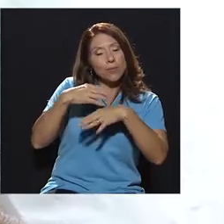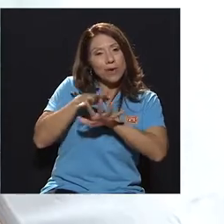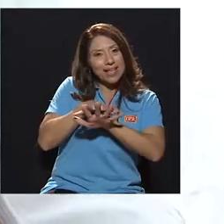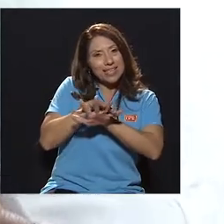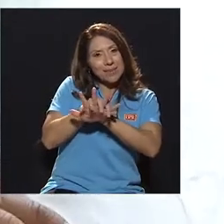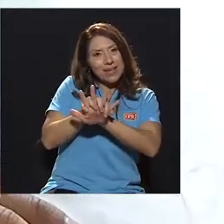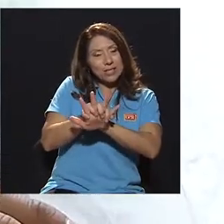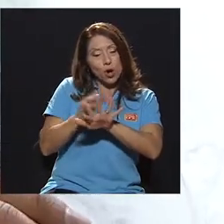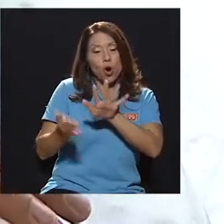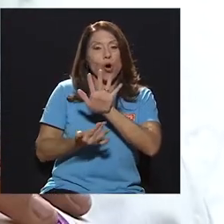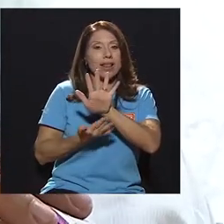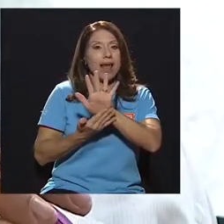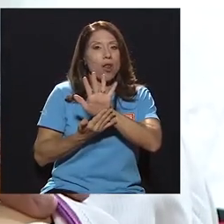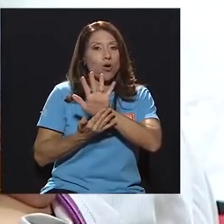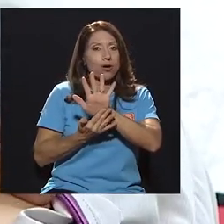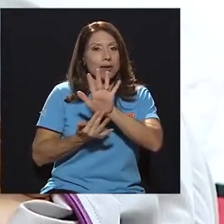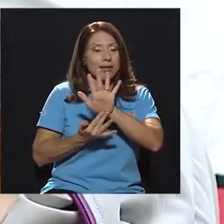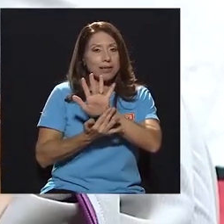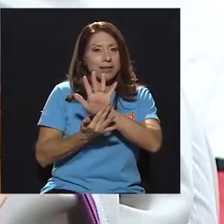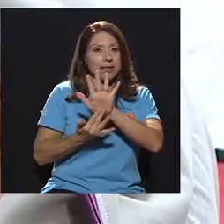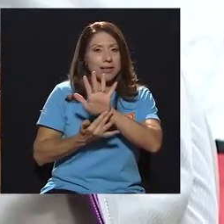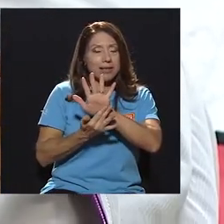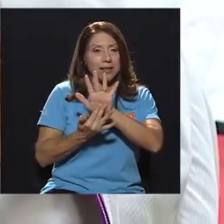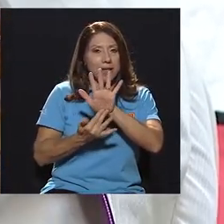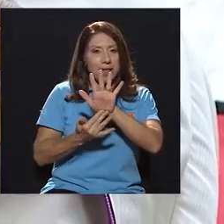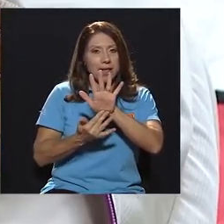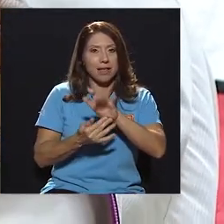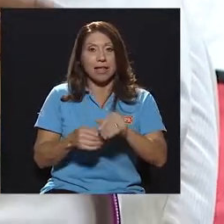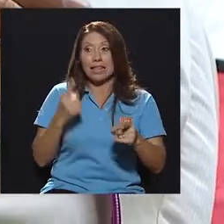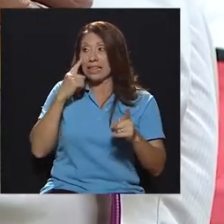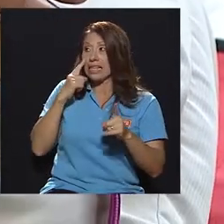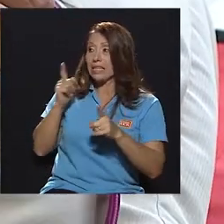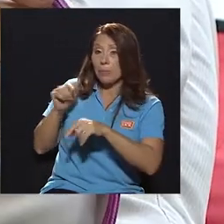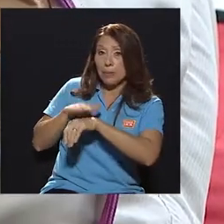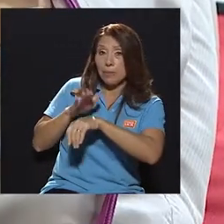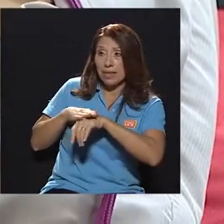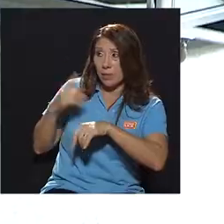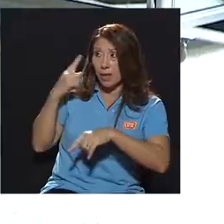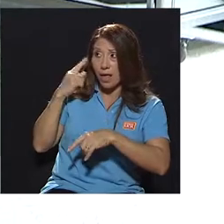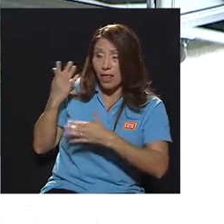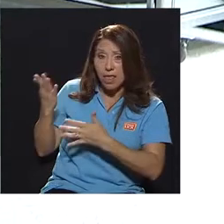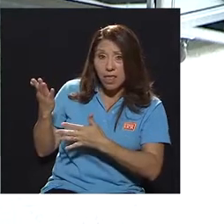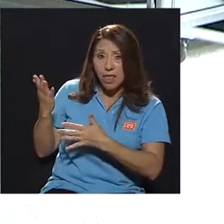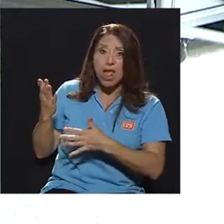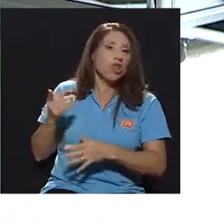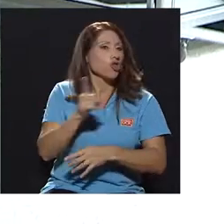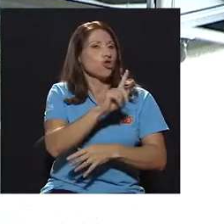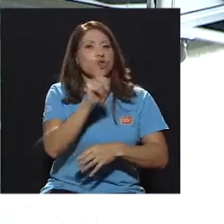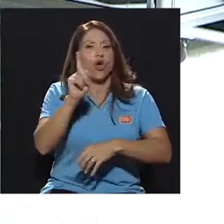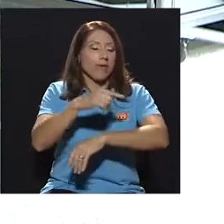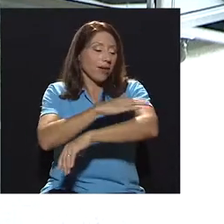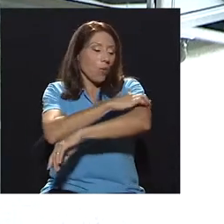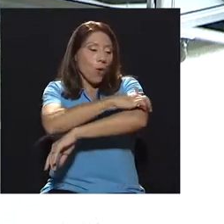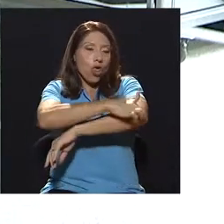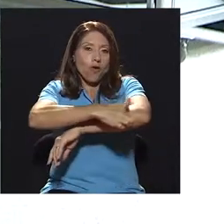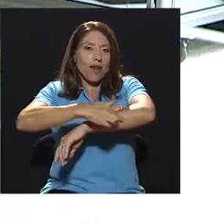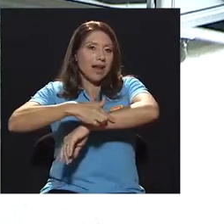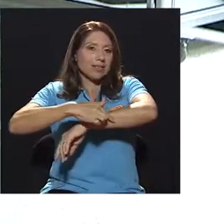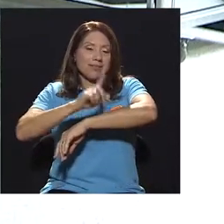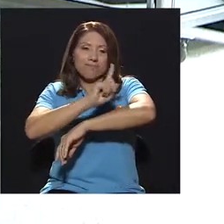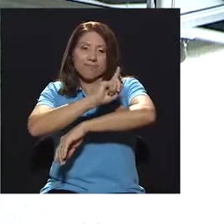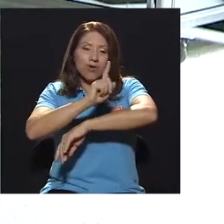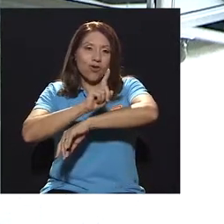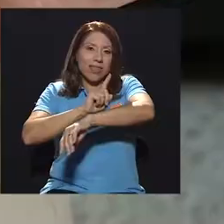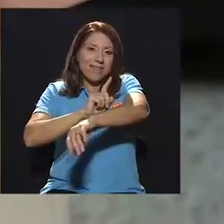voy a hacer presión con el talón de mi mano. Permítame ¿este codo en ningún momento debe de doblarse? No debe doblarse.